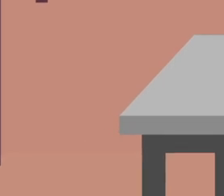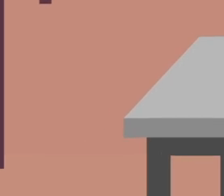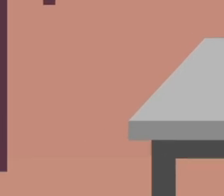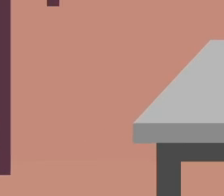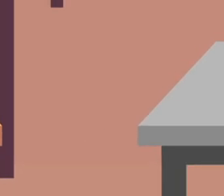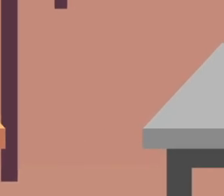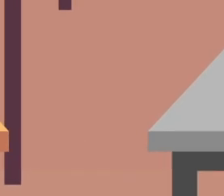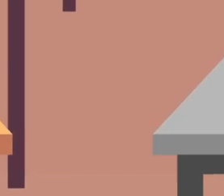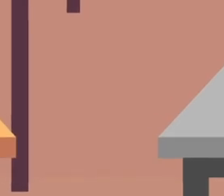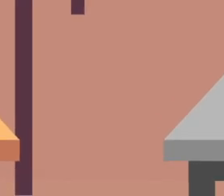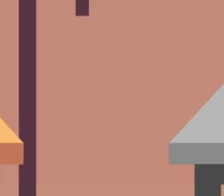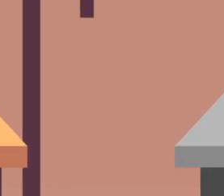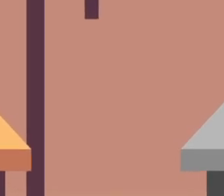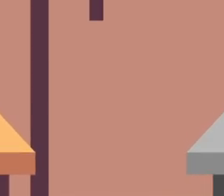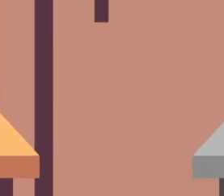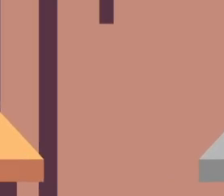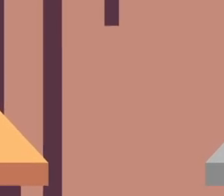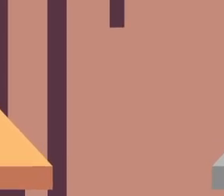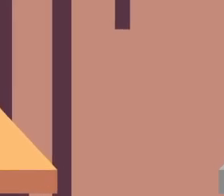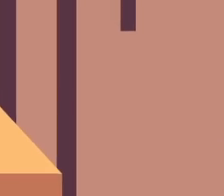Perdóname Señor,